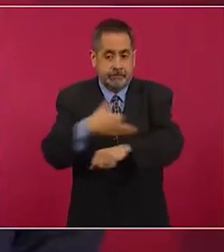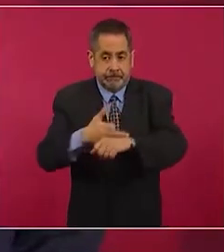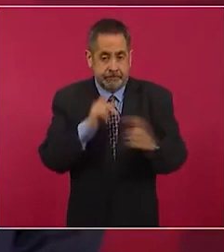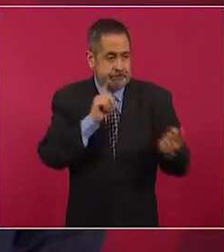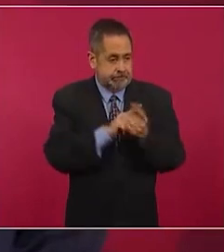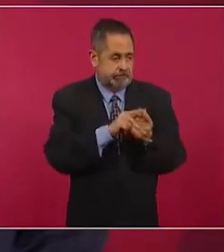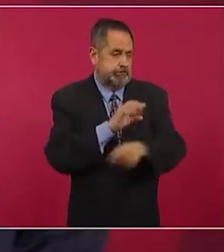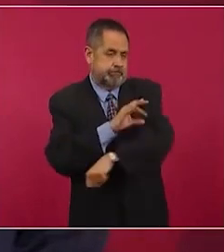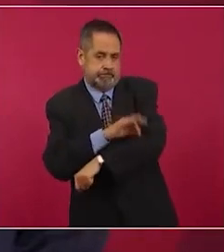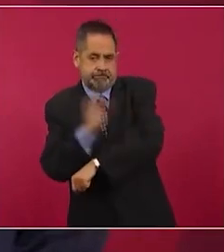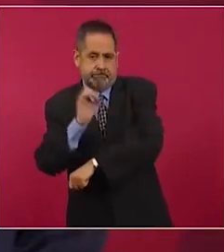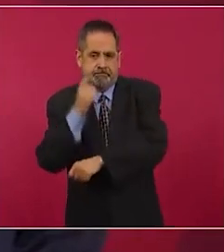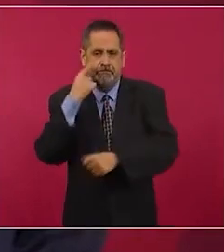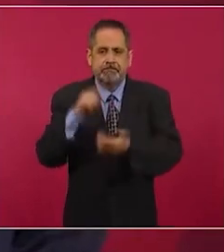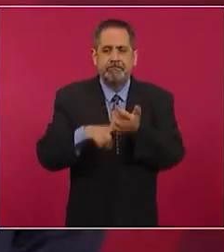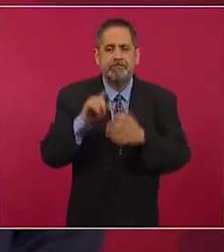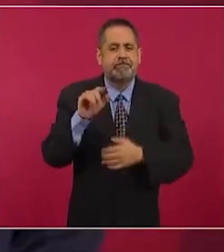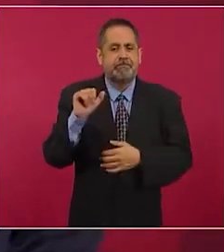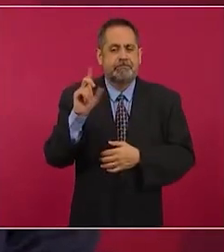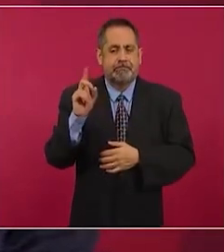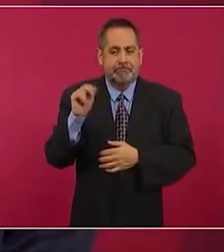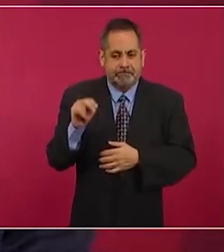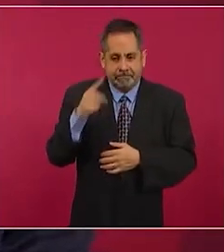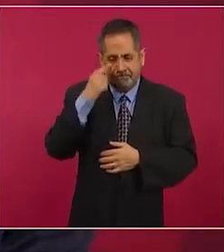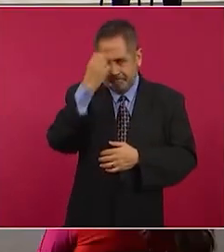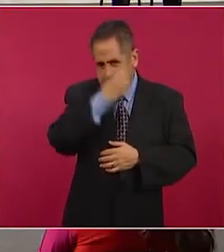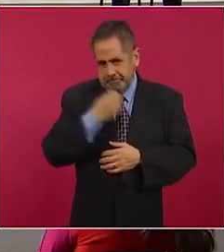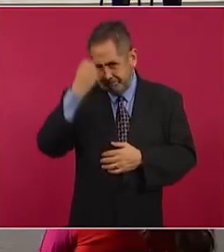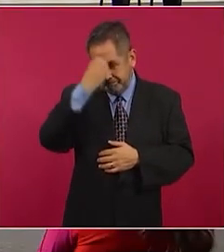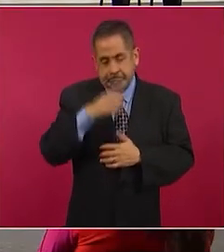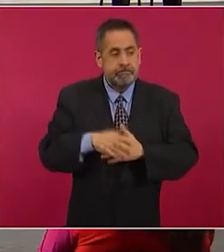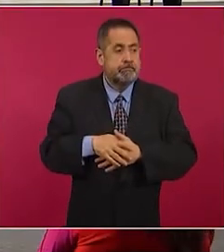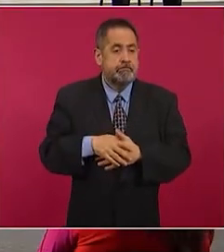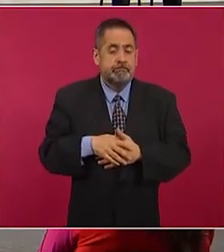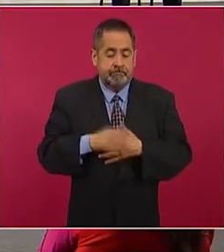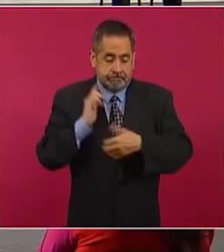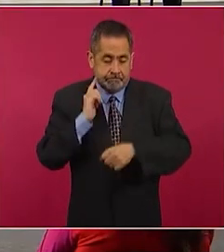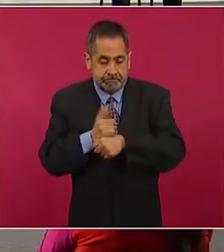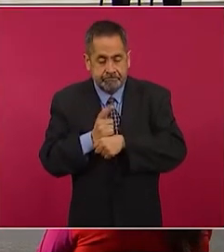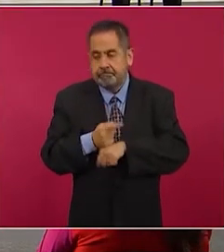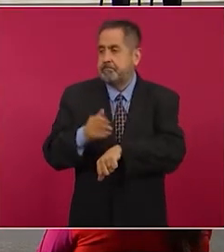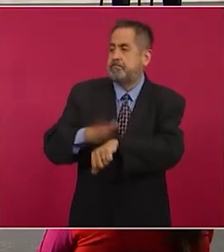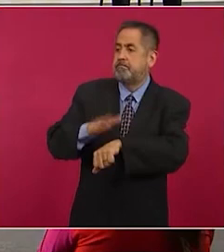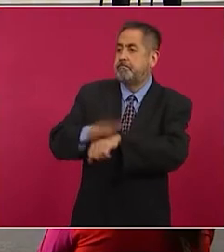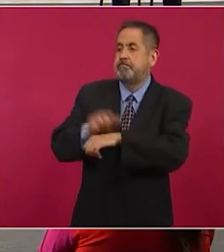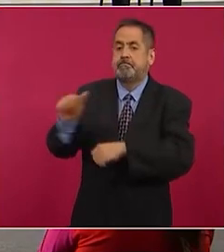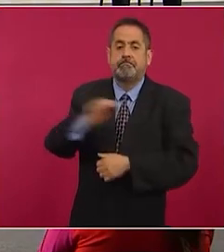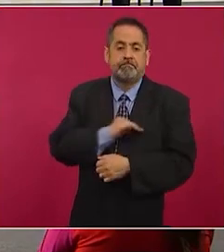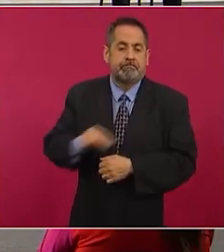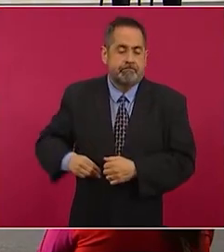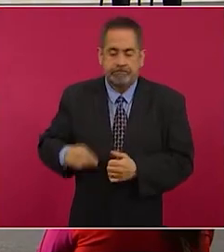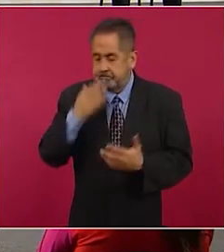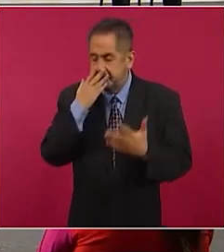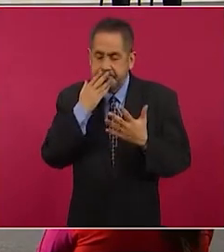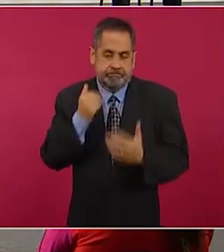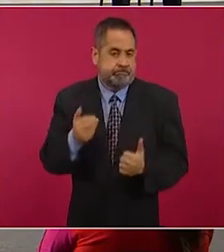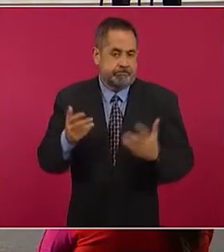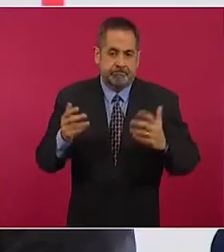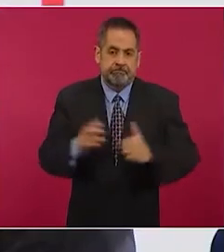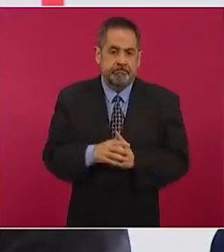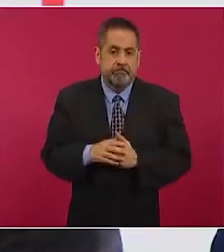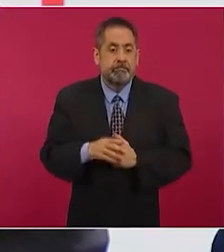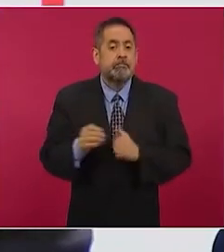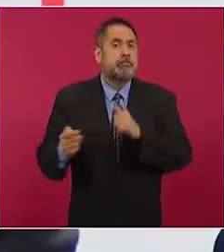confirmó que no hubo alertamiento oportuno por parte de la autoridad municipal. El primer alertamiento al